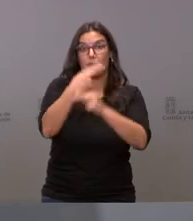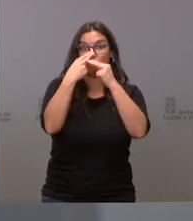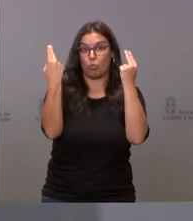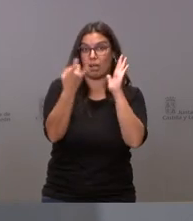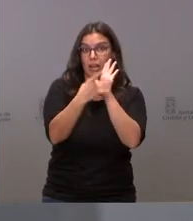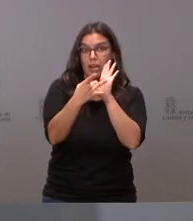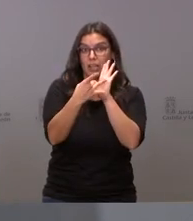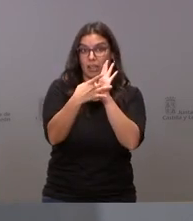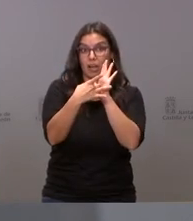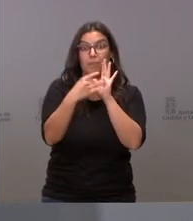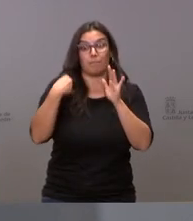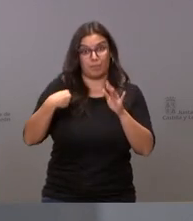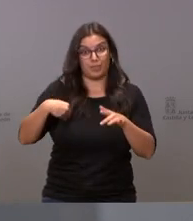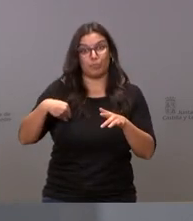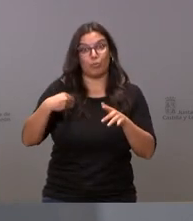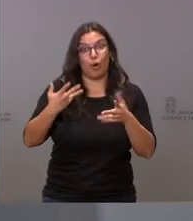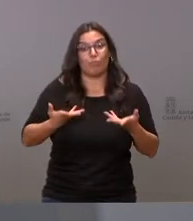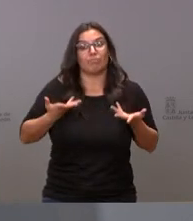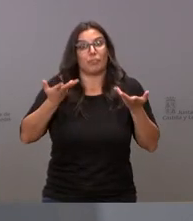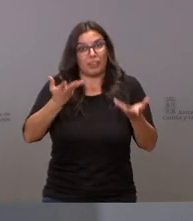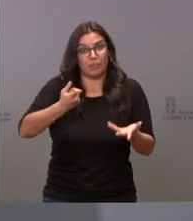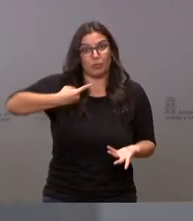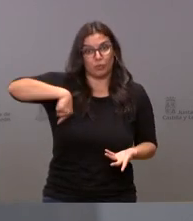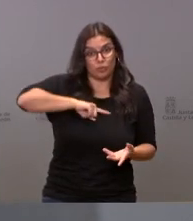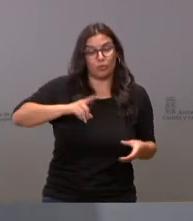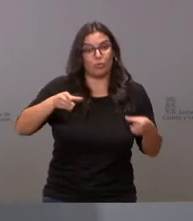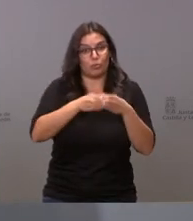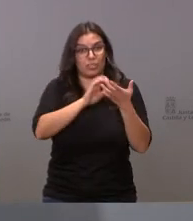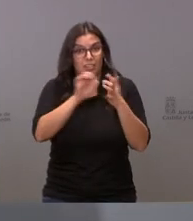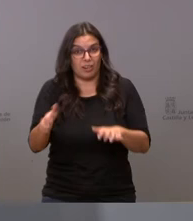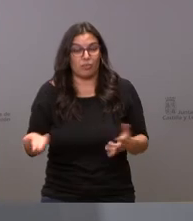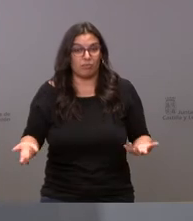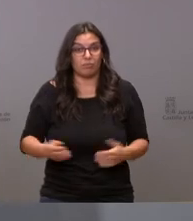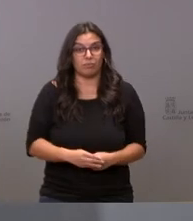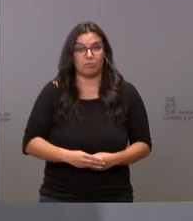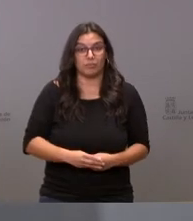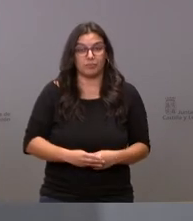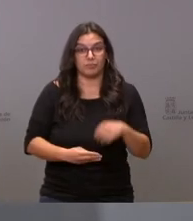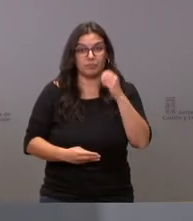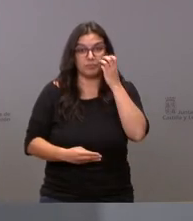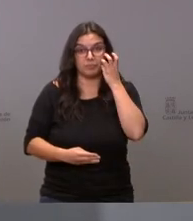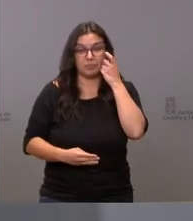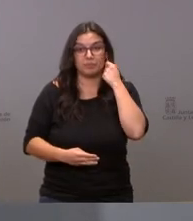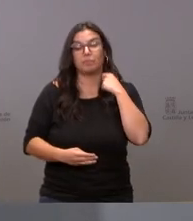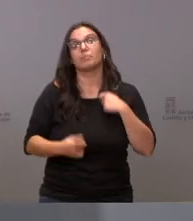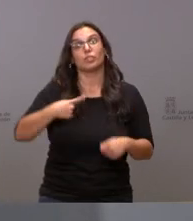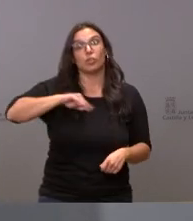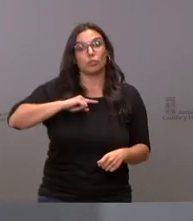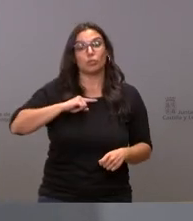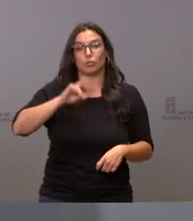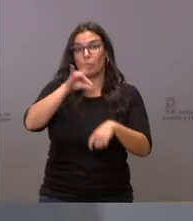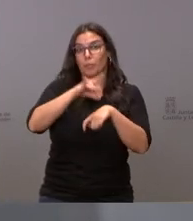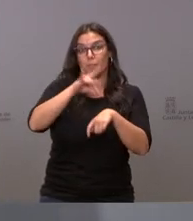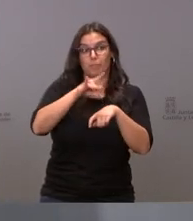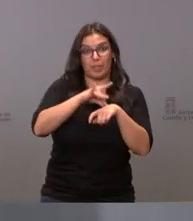es lo que les está proporcionando esta administración autonómica que es la administración autonómica que más médicos tiene